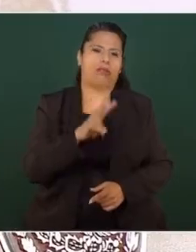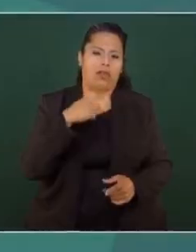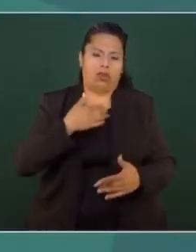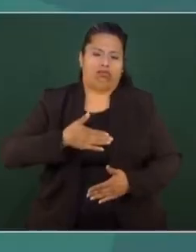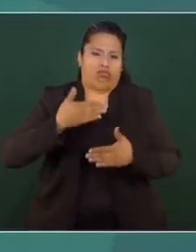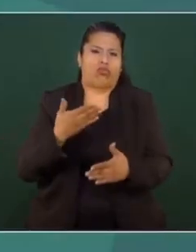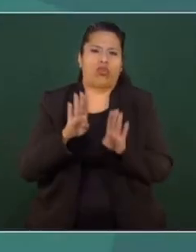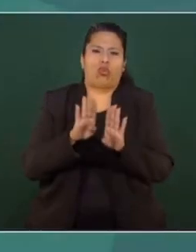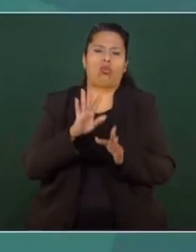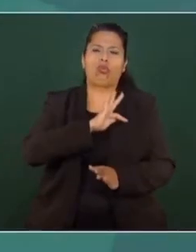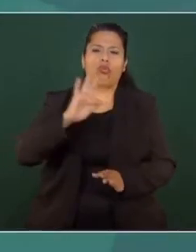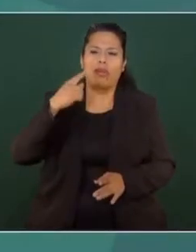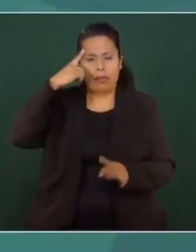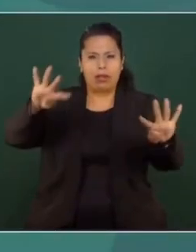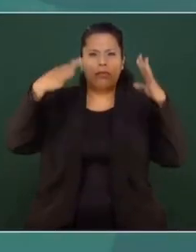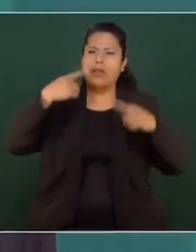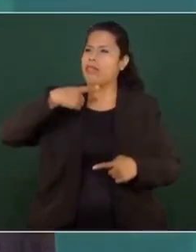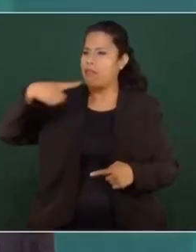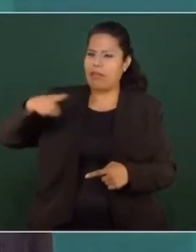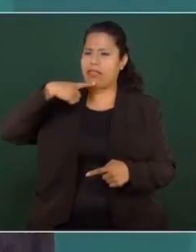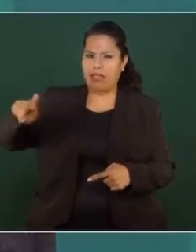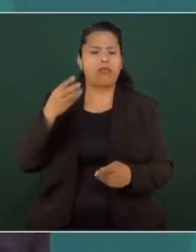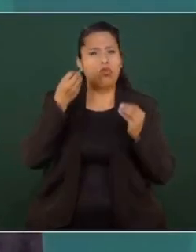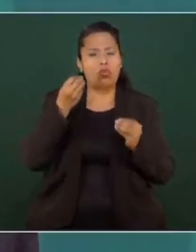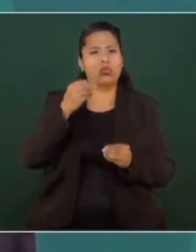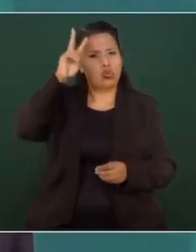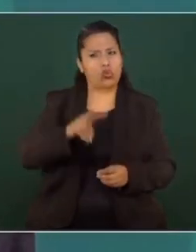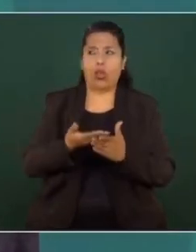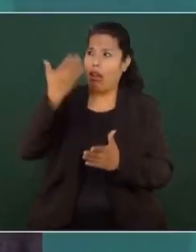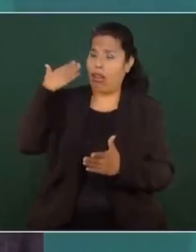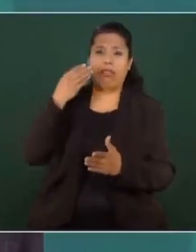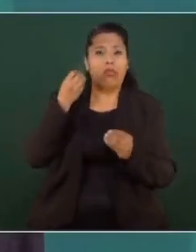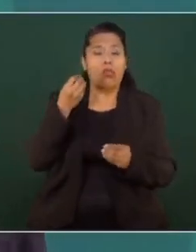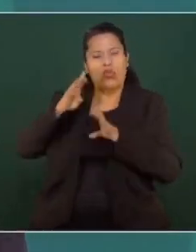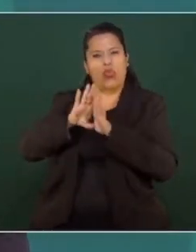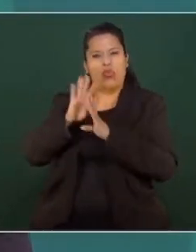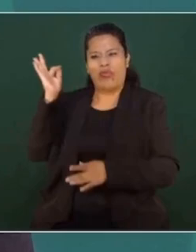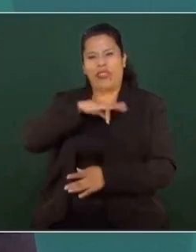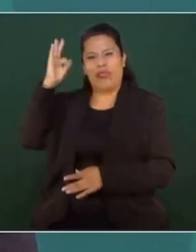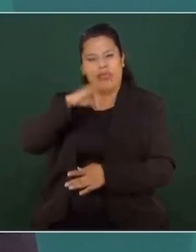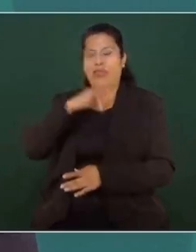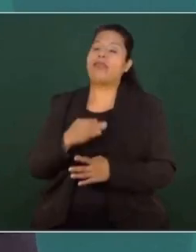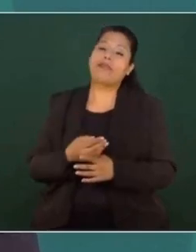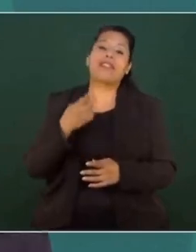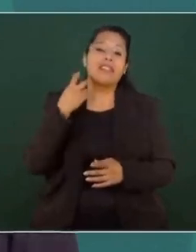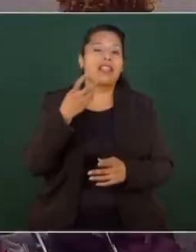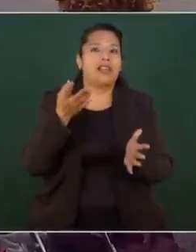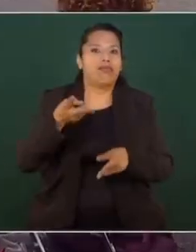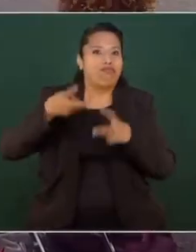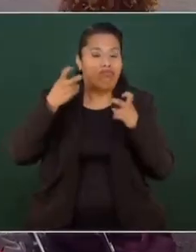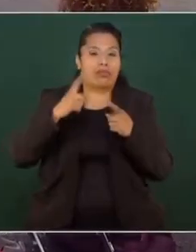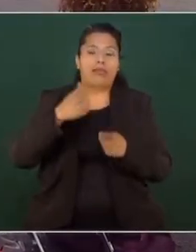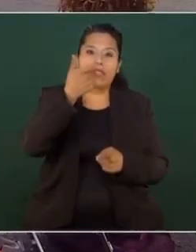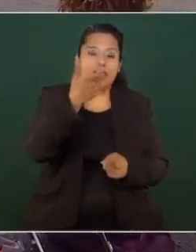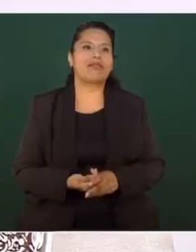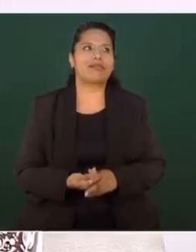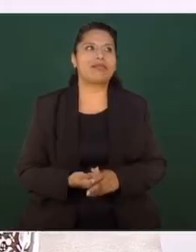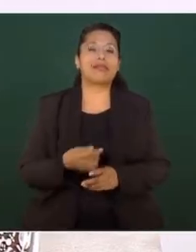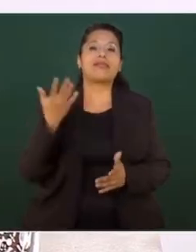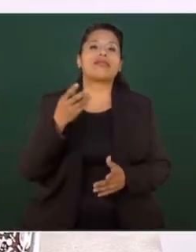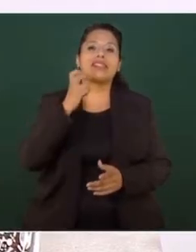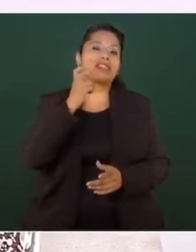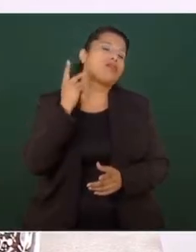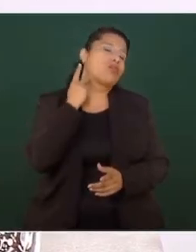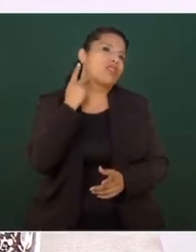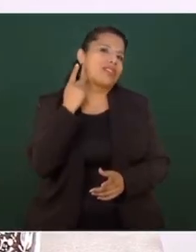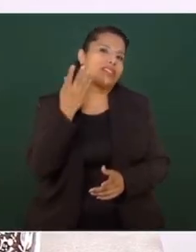públicamente, porque robaban sin límites, se robaban hasta el dinero de las medicinas, eran